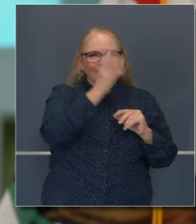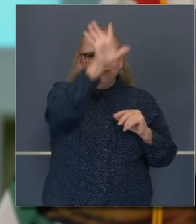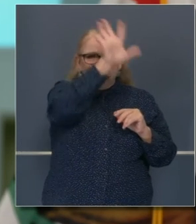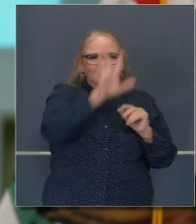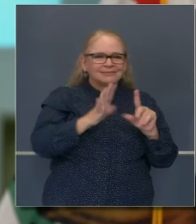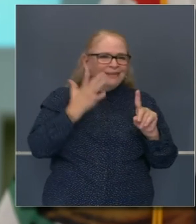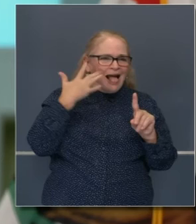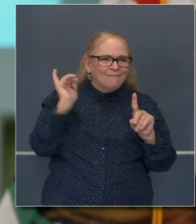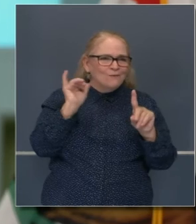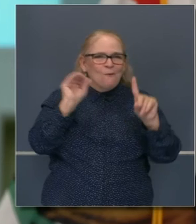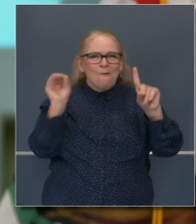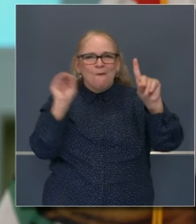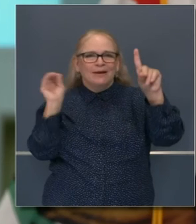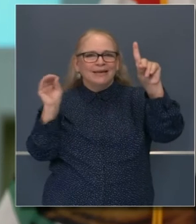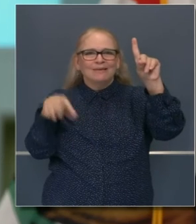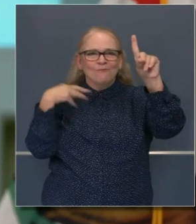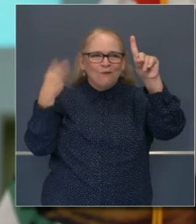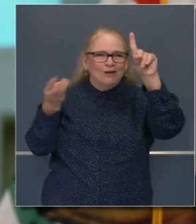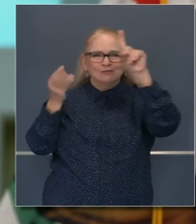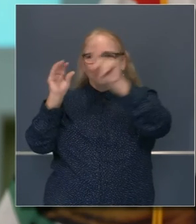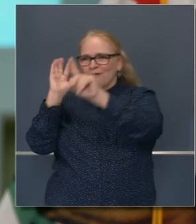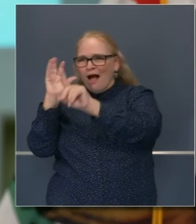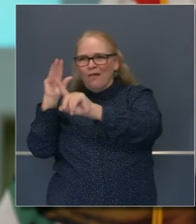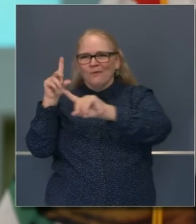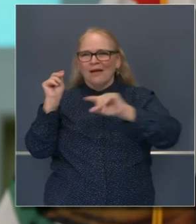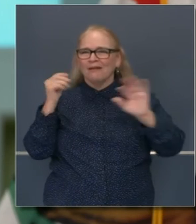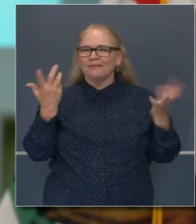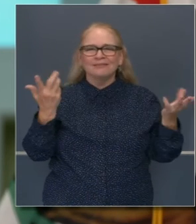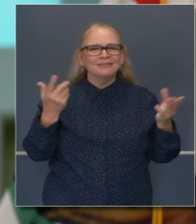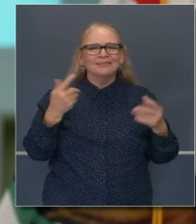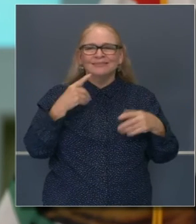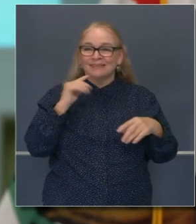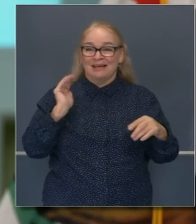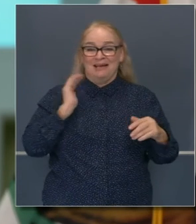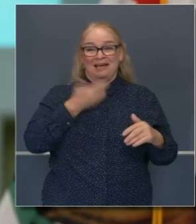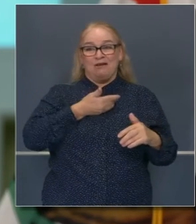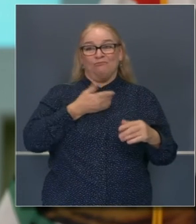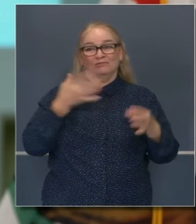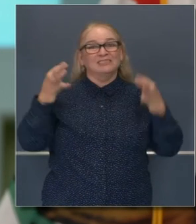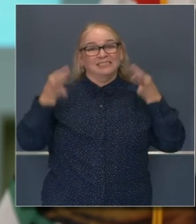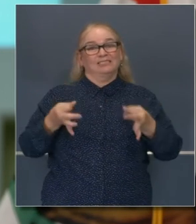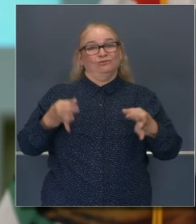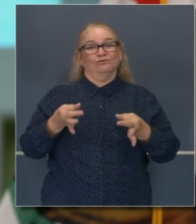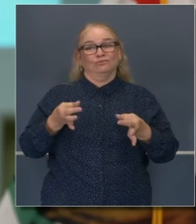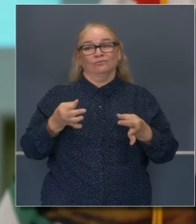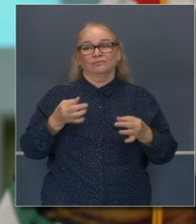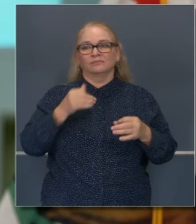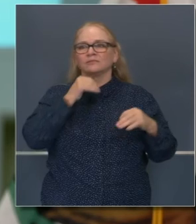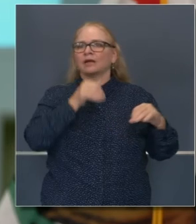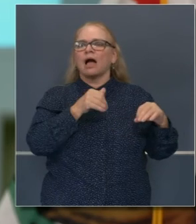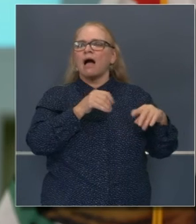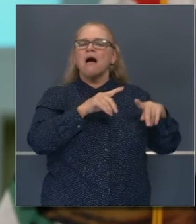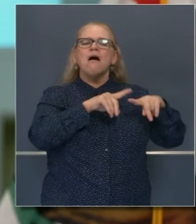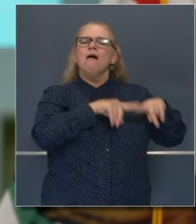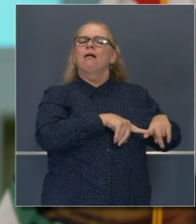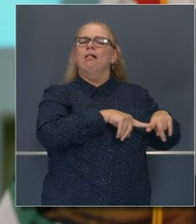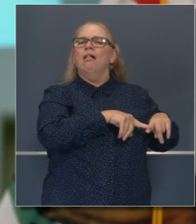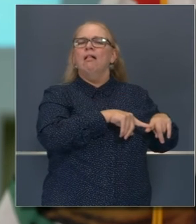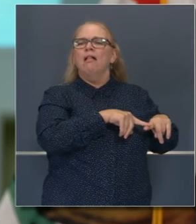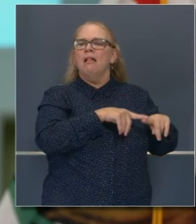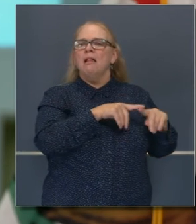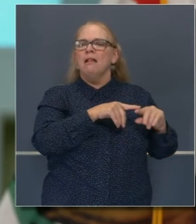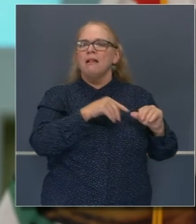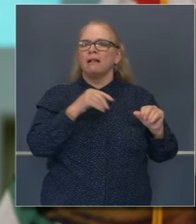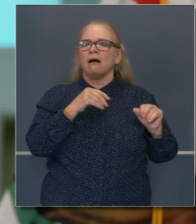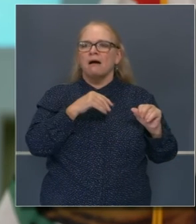por estas condiciones. Pero yo siempre digo, y discúlpeme si lo repito, son decisiones y no condiciones las que